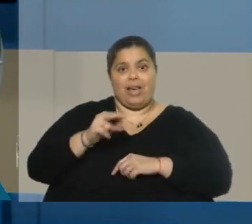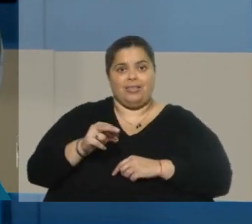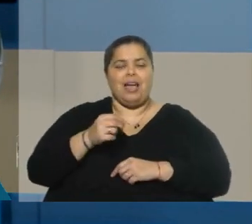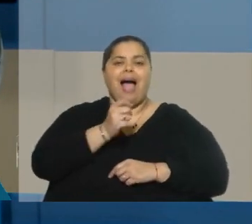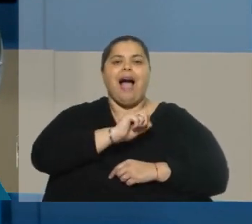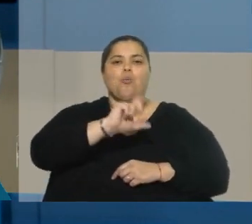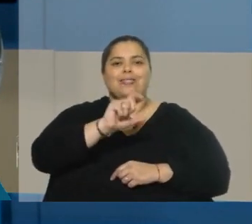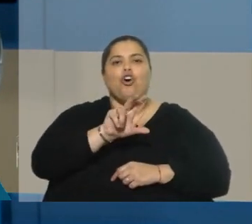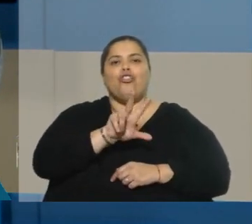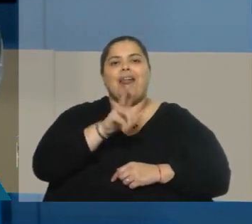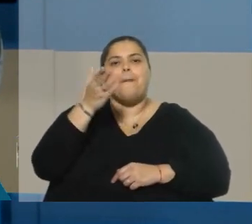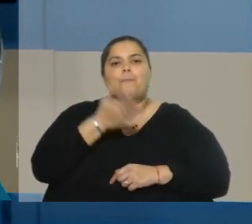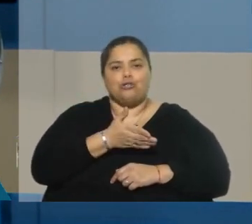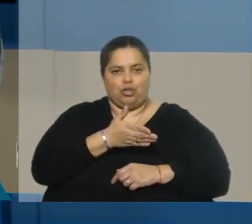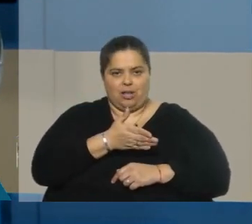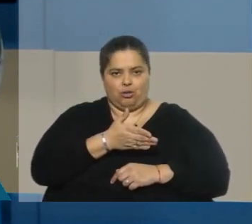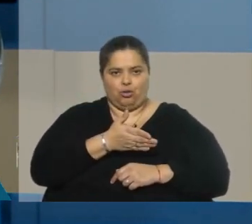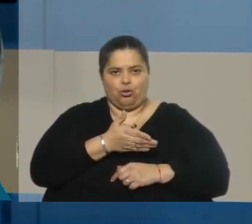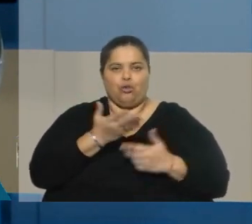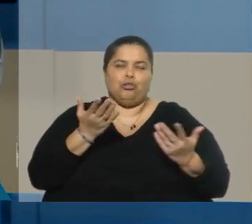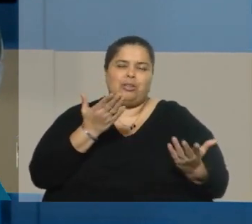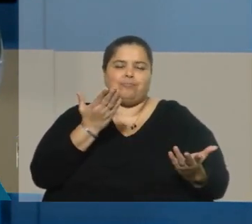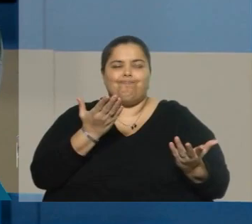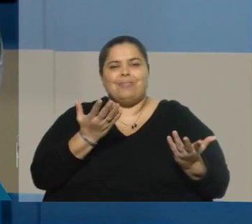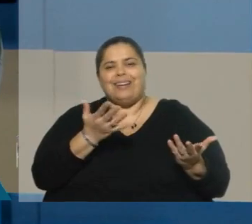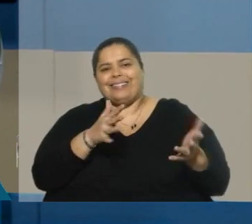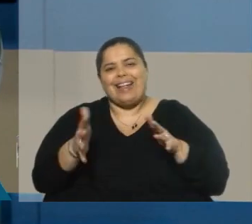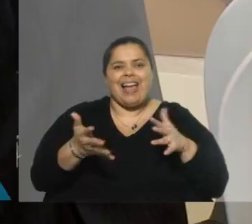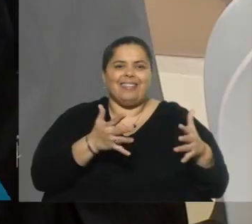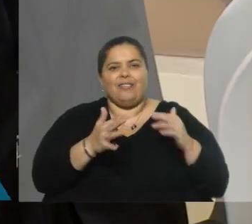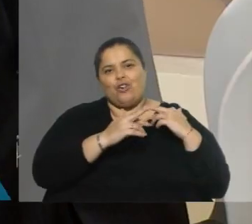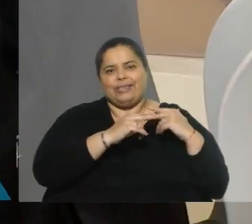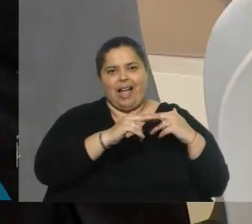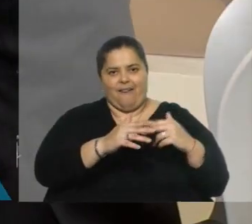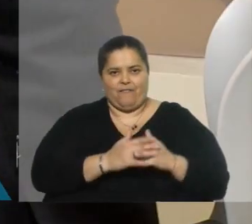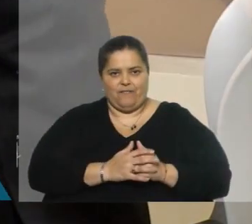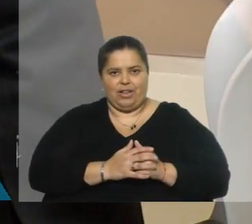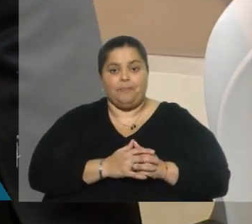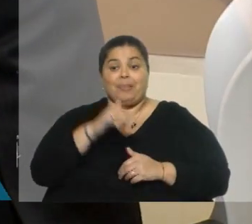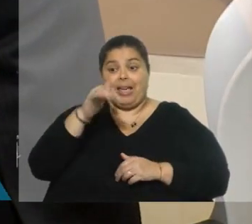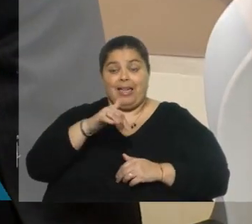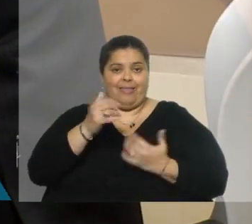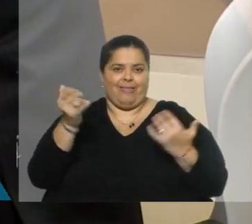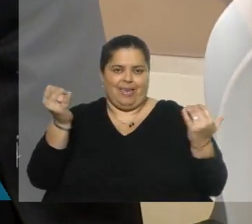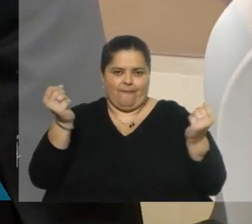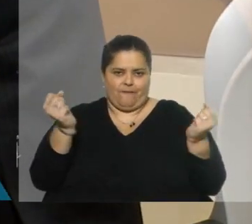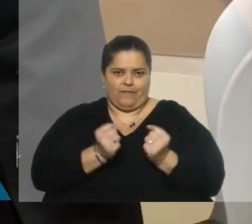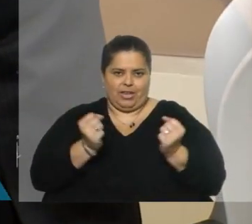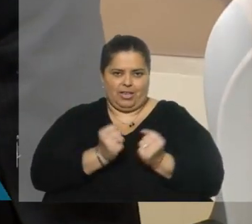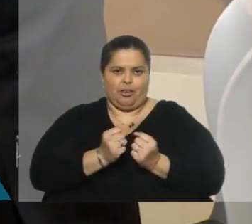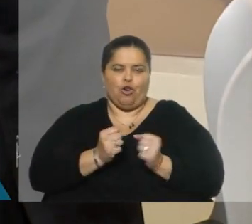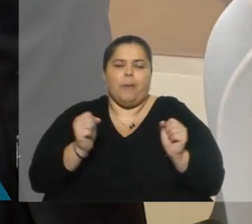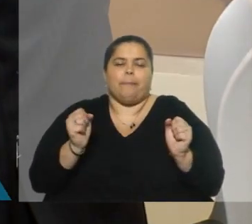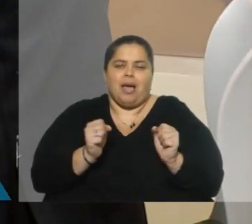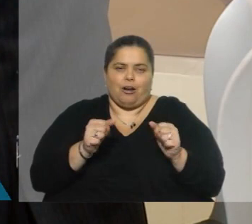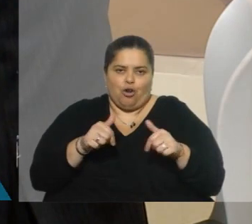% aproximadamente. O sea que hay una relativa estabilidad. En estos días de frío, estamos en invierno, ahora aflojó un